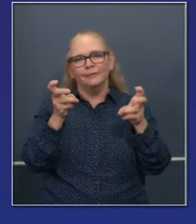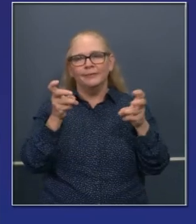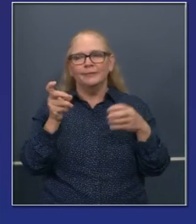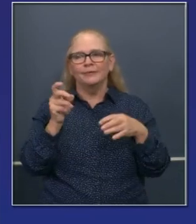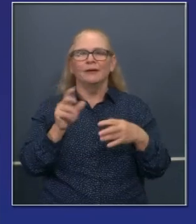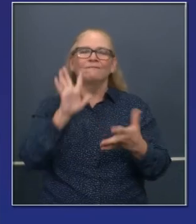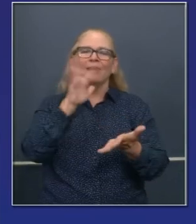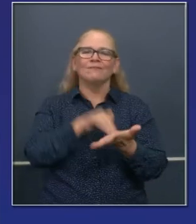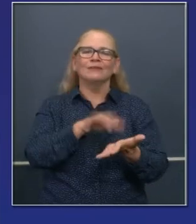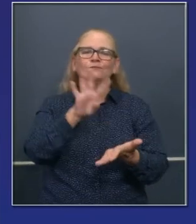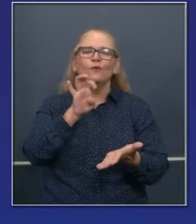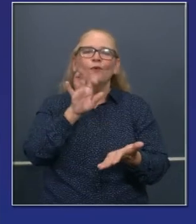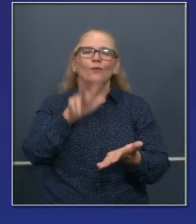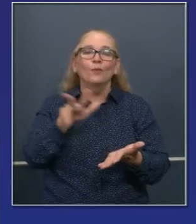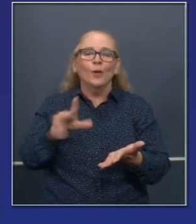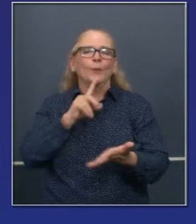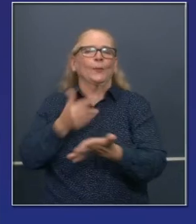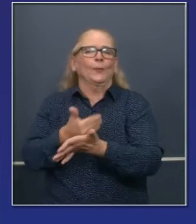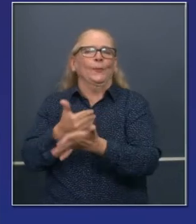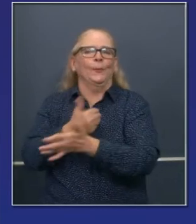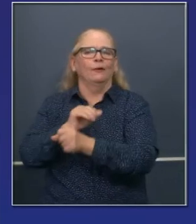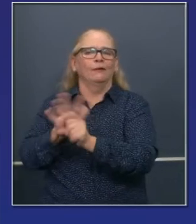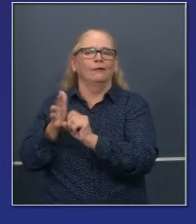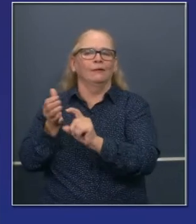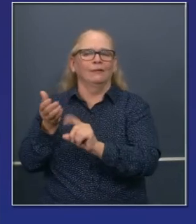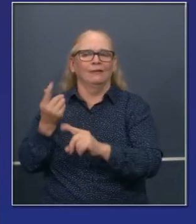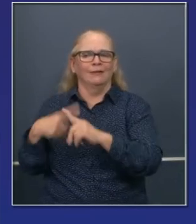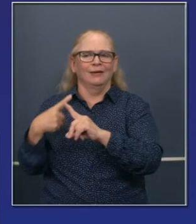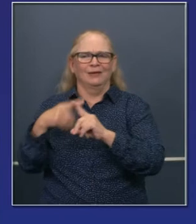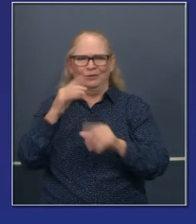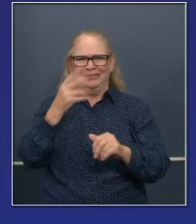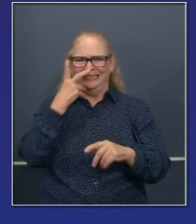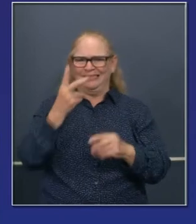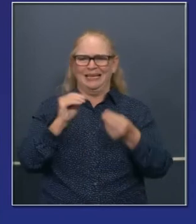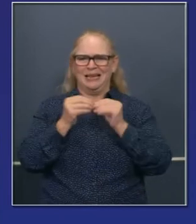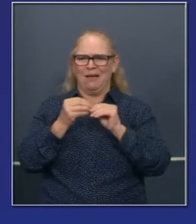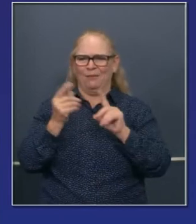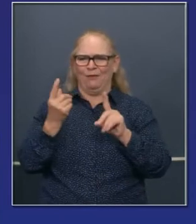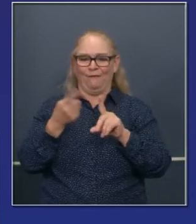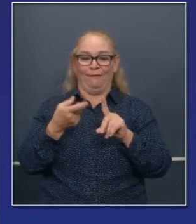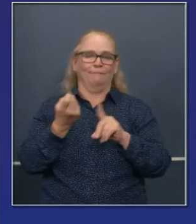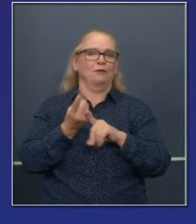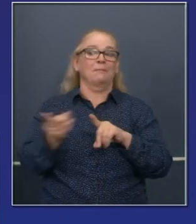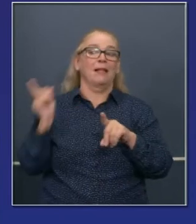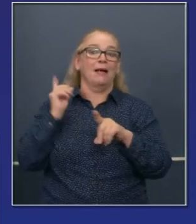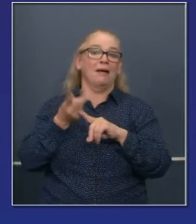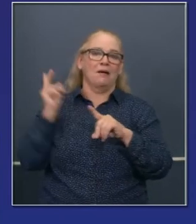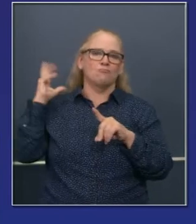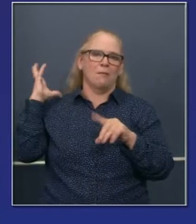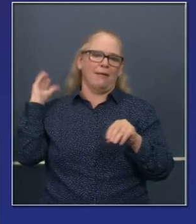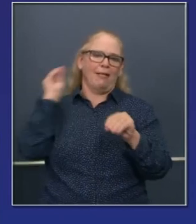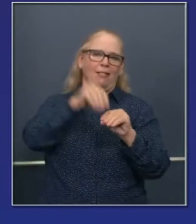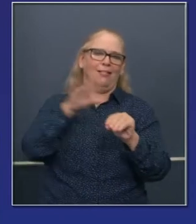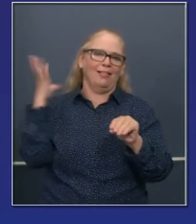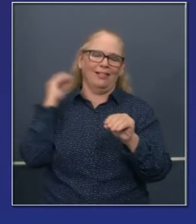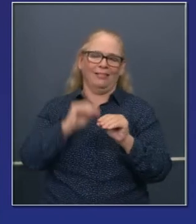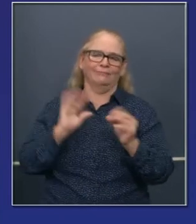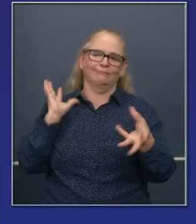Entonces, los números acumulados vendrán en los próximos días, y entonces vamos a hacer el cálculo y